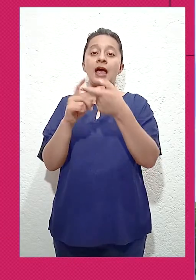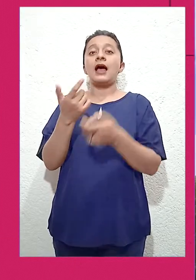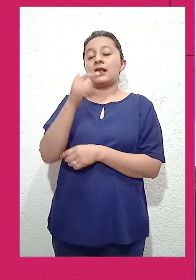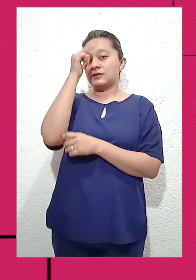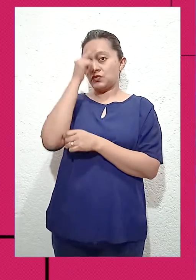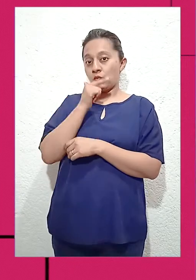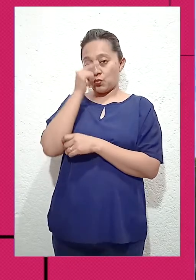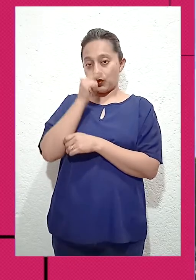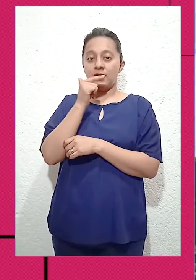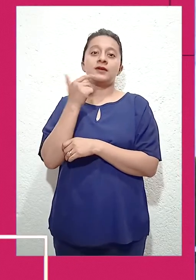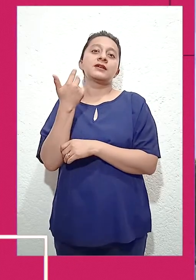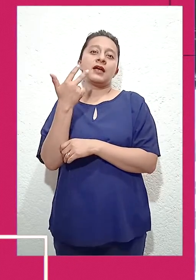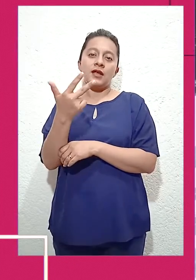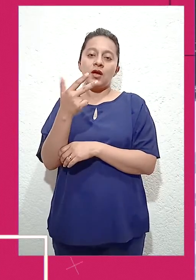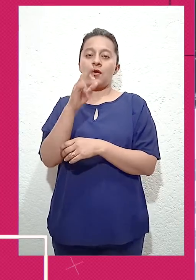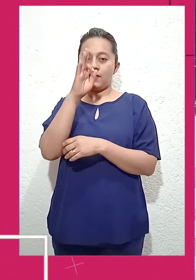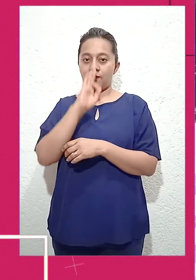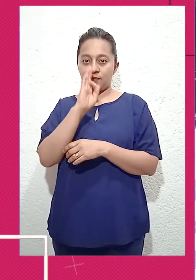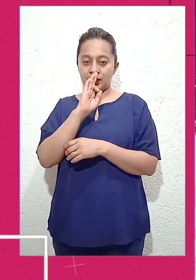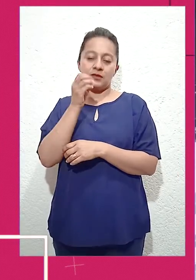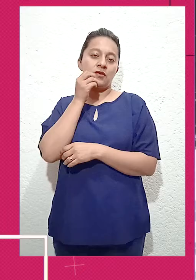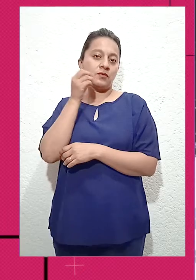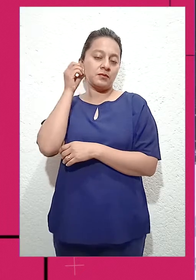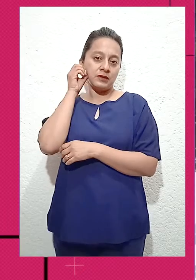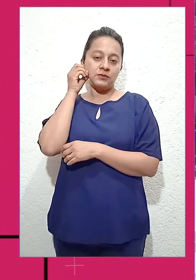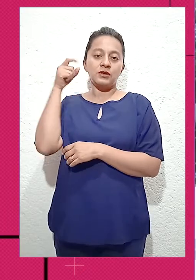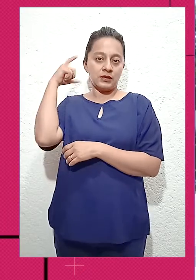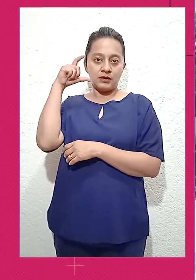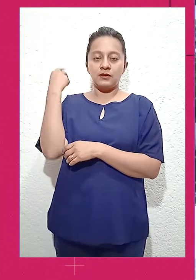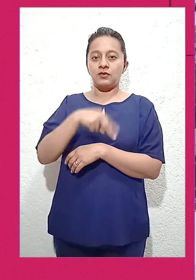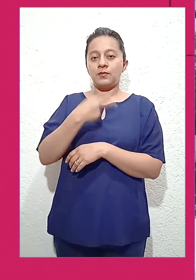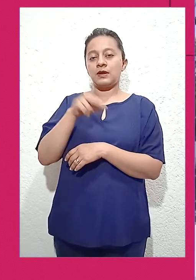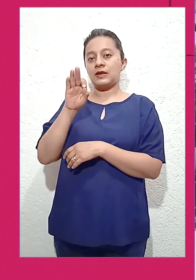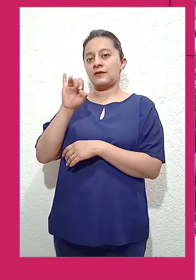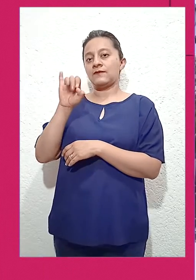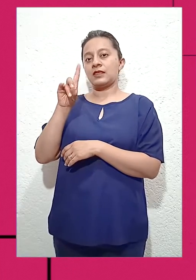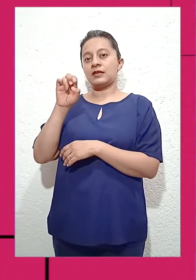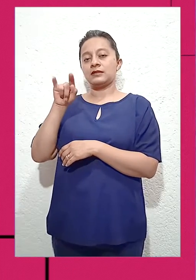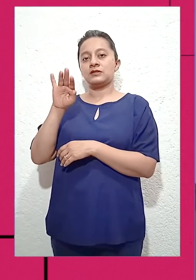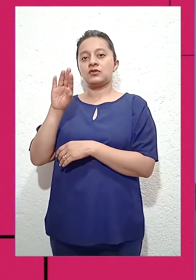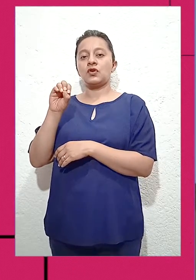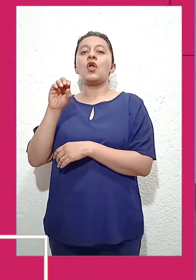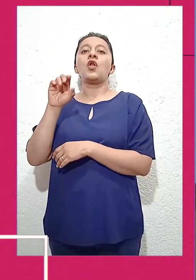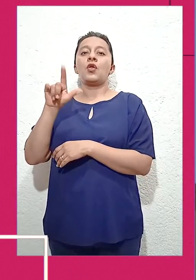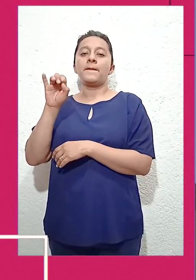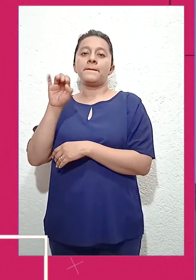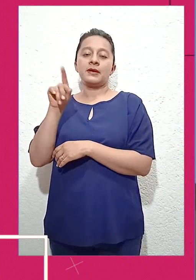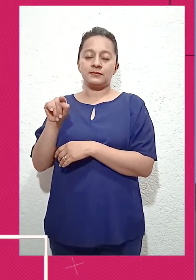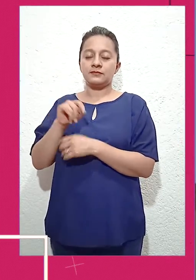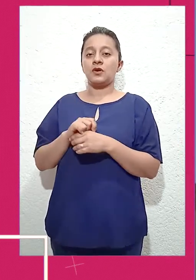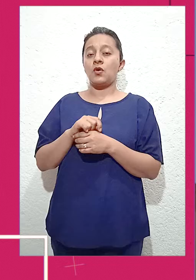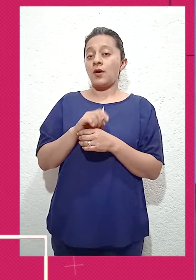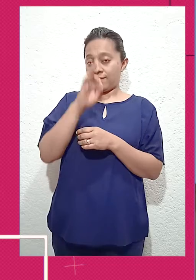20 horas se realizó una misa oficiada por el obispo de Querétaro, Fidencio López Plaza. Fue al término de la misa cuando